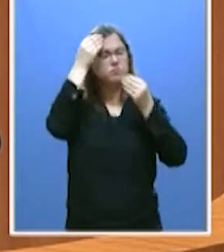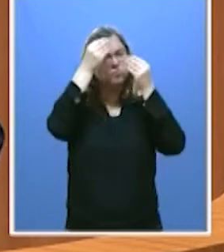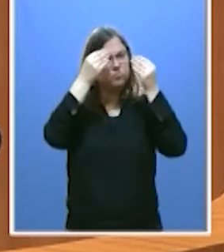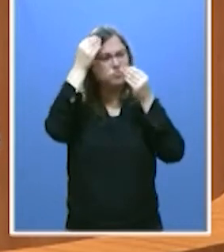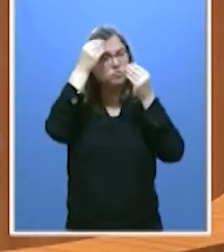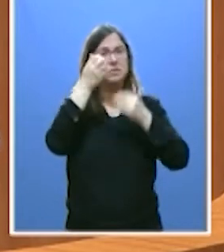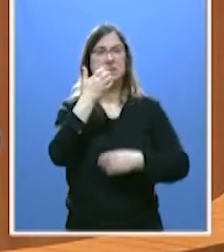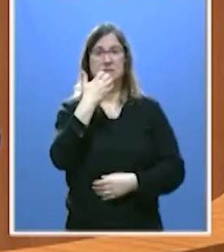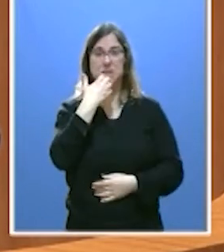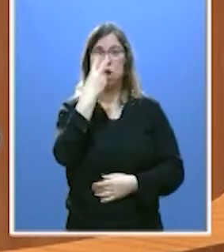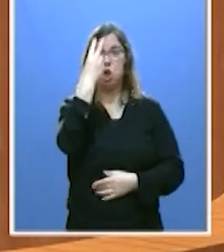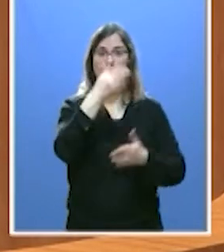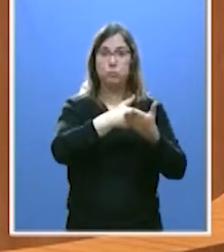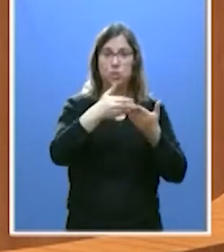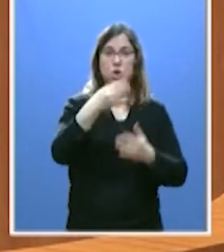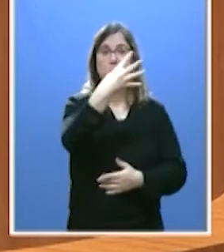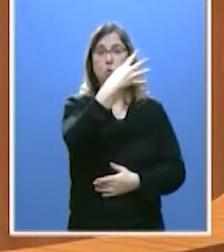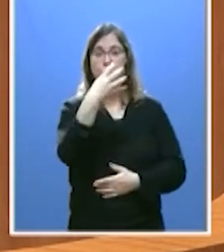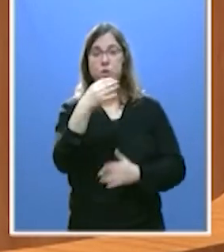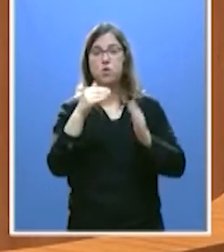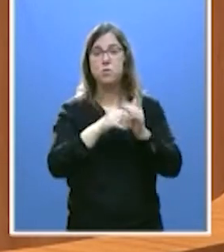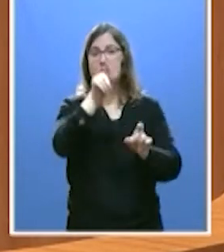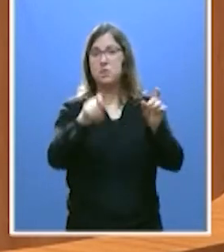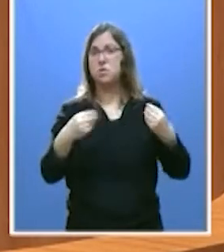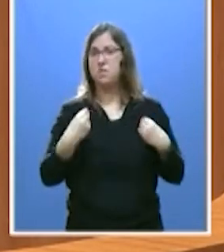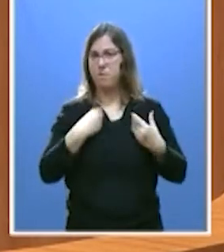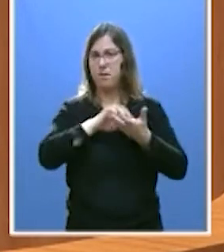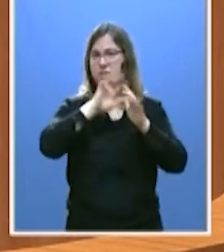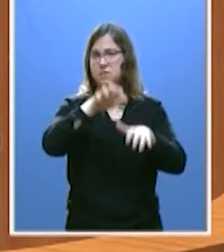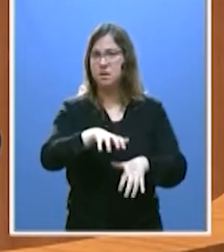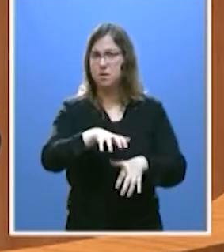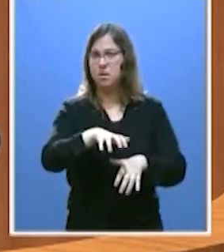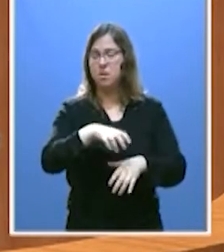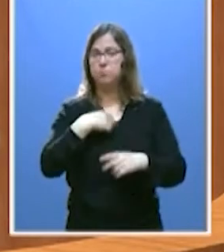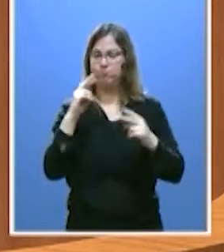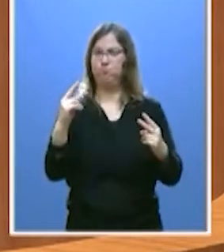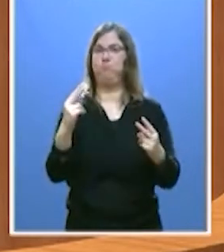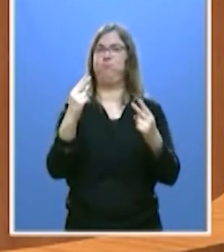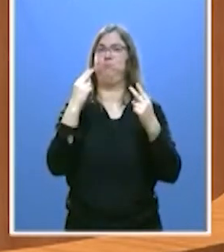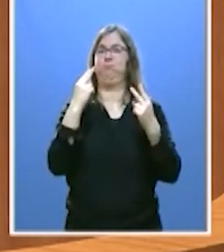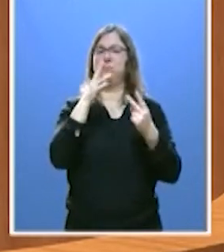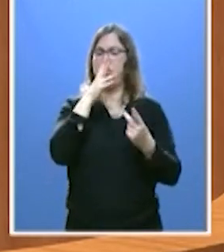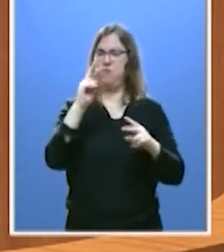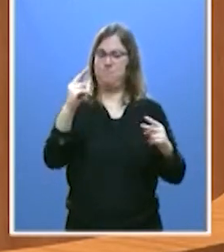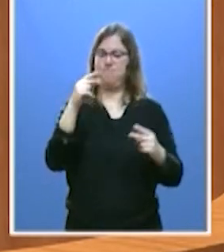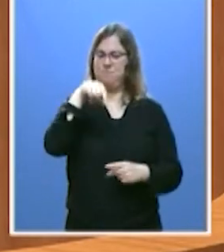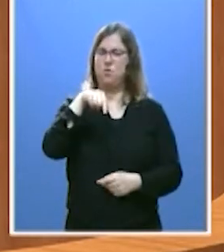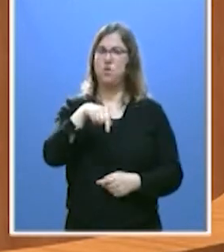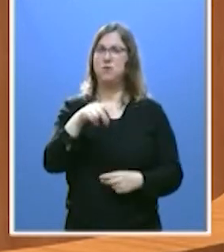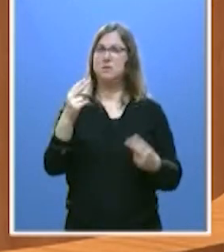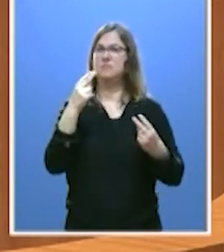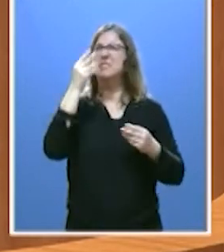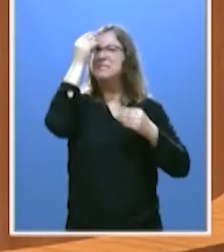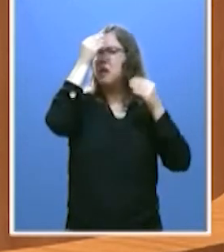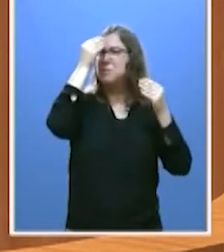si los 2.400.000 castellanos y leoneses que están viendo esto hoy aquí están